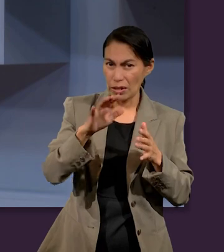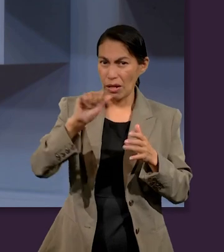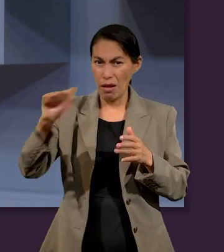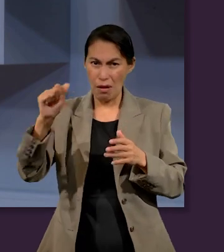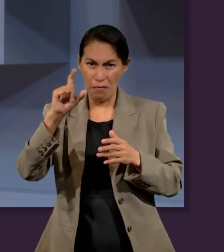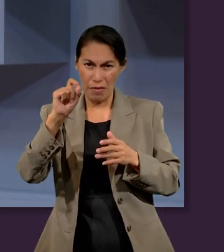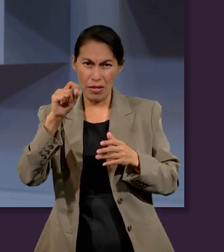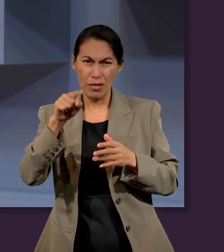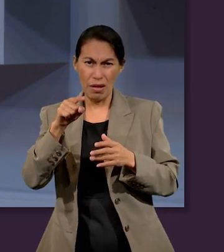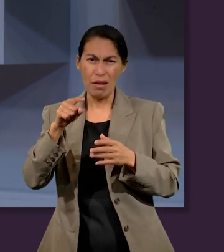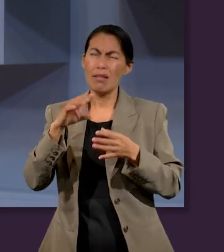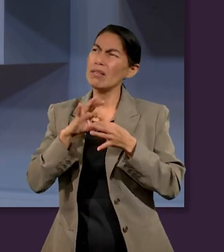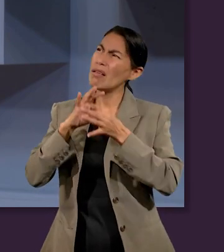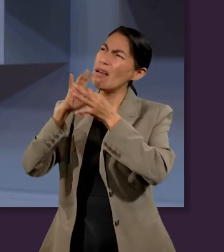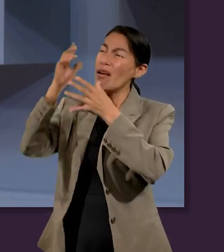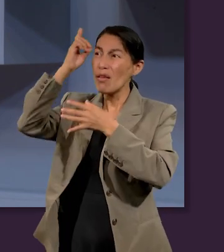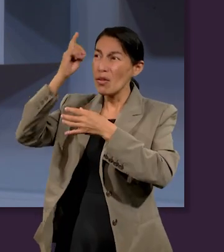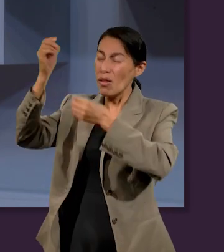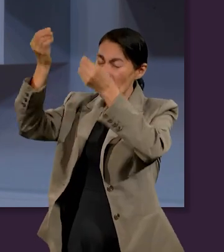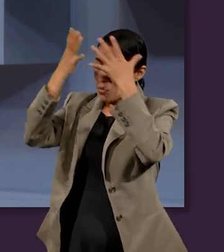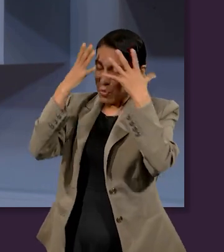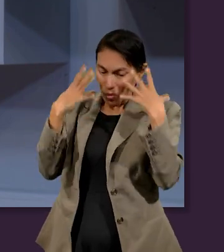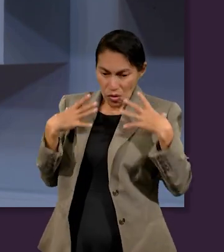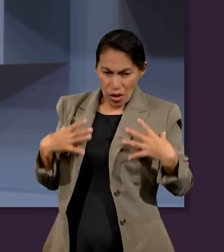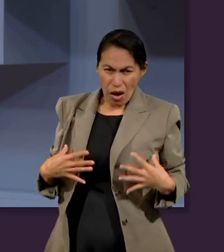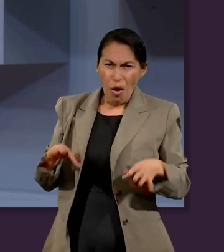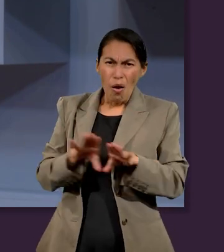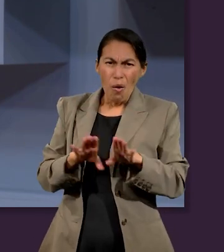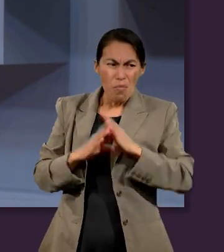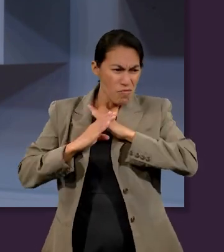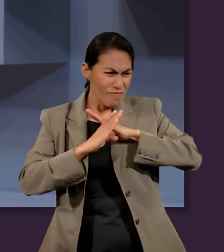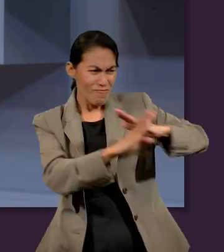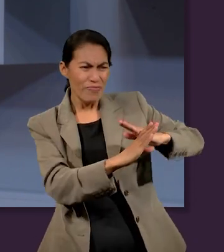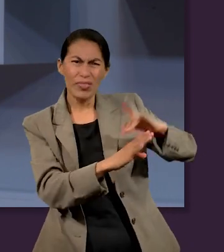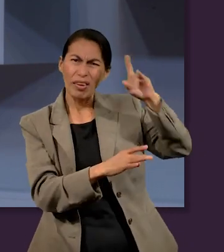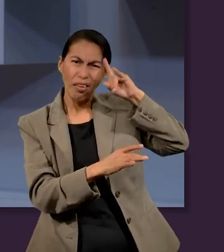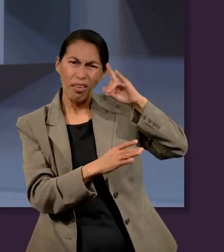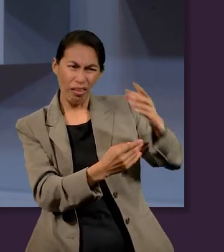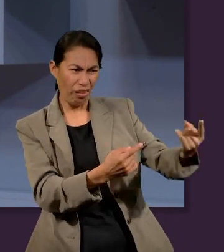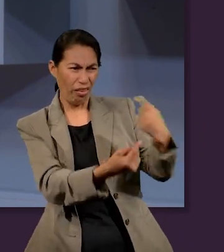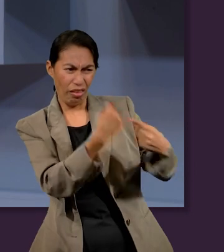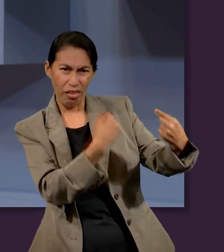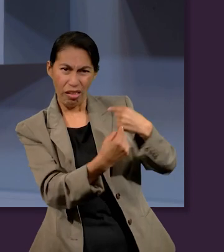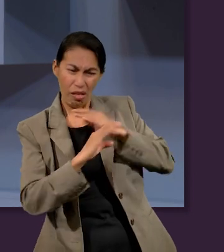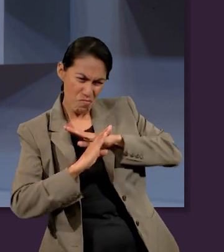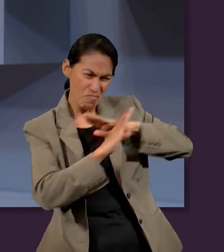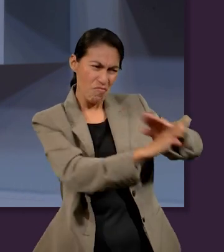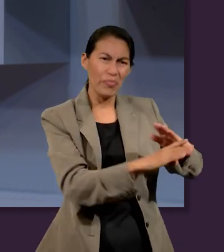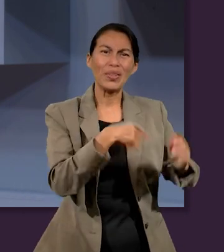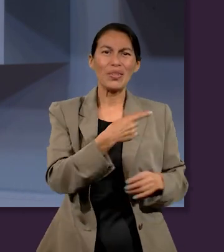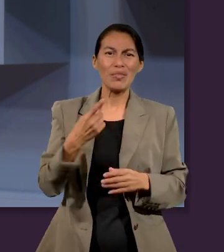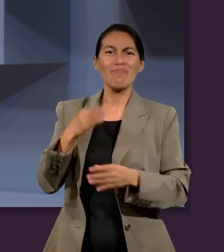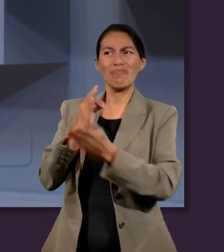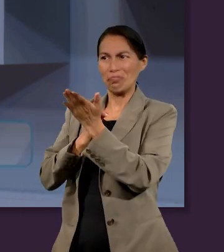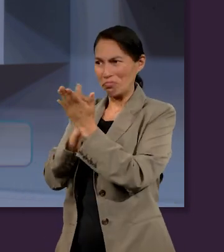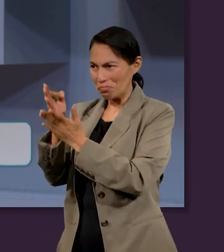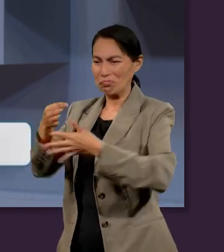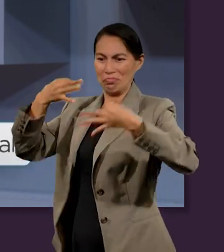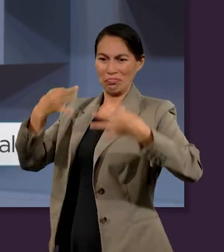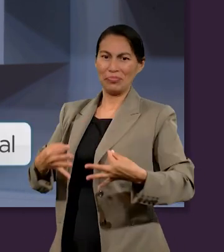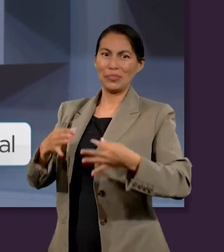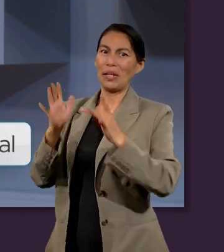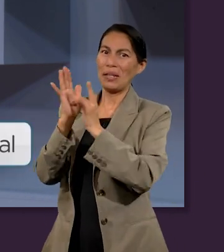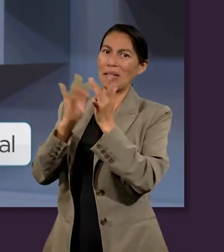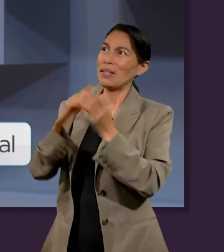en Efesios, del versículo 10 hasta el versículo 20, y analizar cada uno de esos consejos que la Biblia nos da para